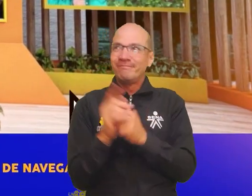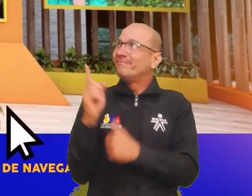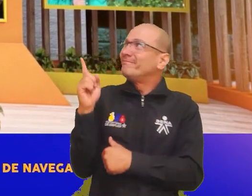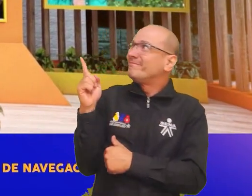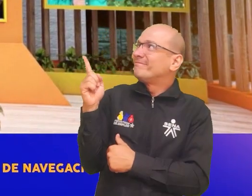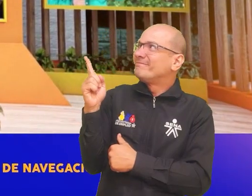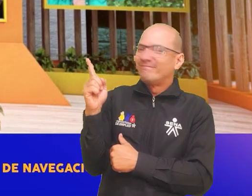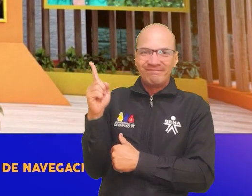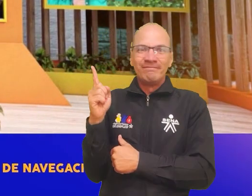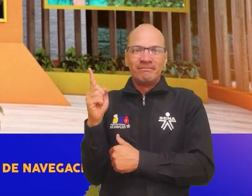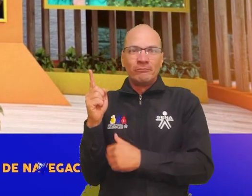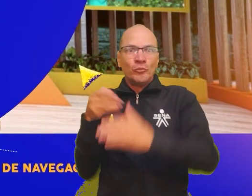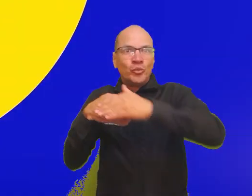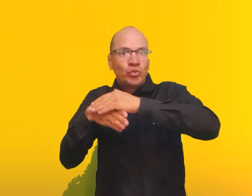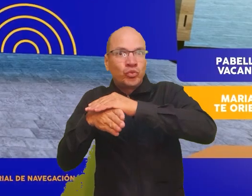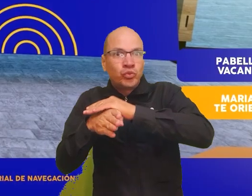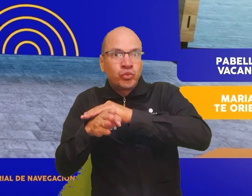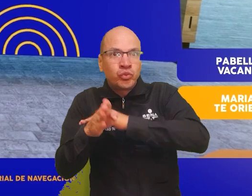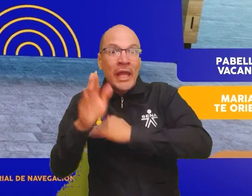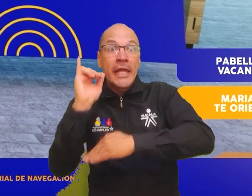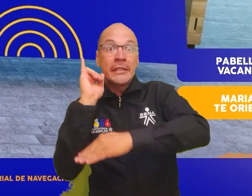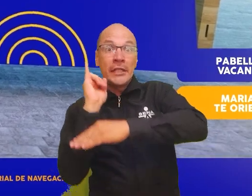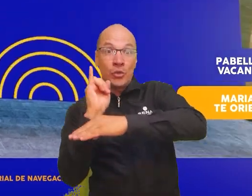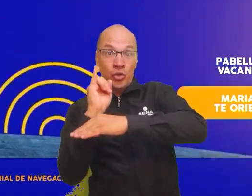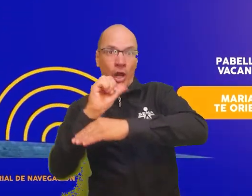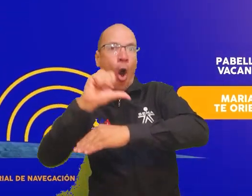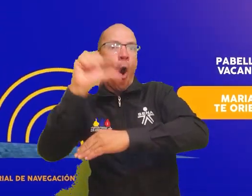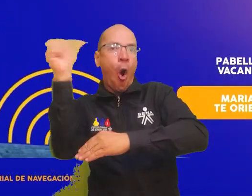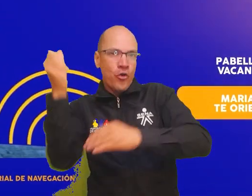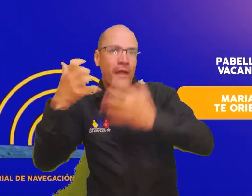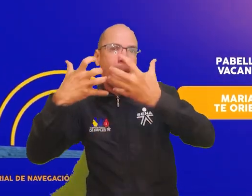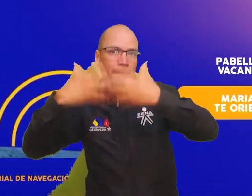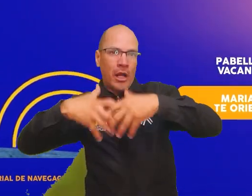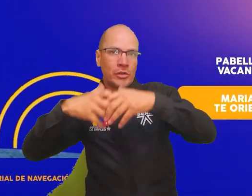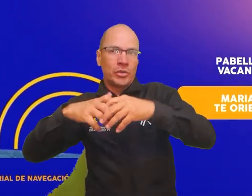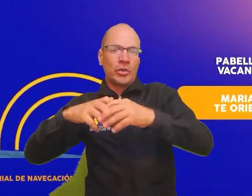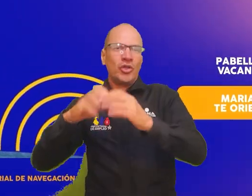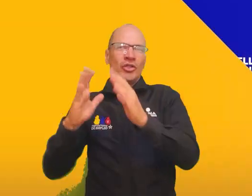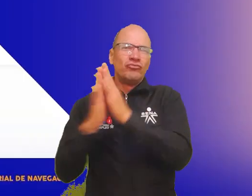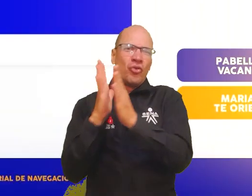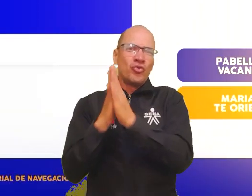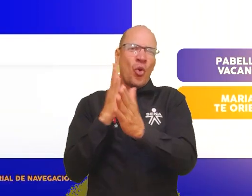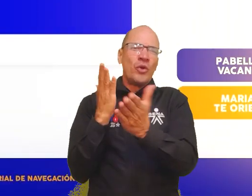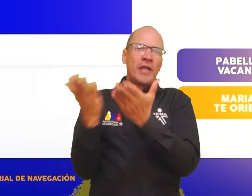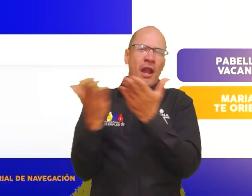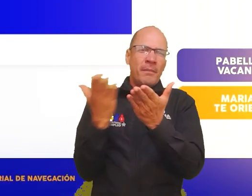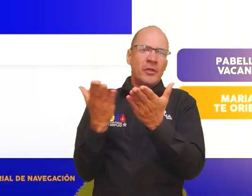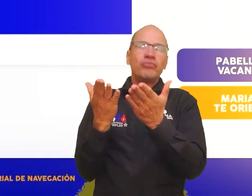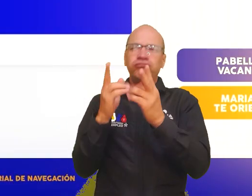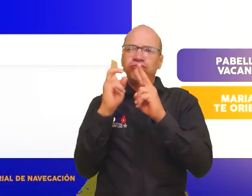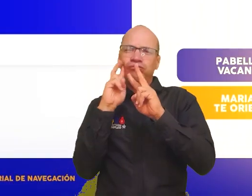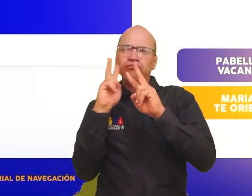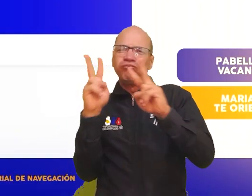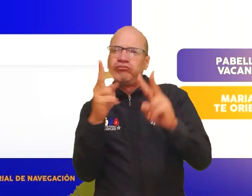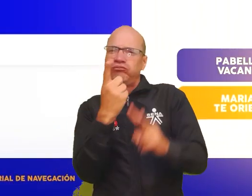Aliados, encontrarás acceso a la página web con la oferta de servicios de otras entidades y aliados de nuestra feria. Para asistir a